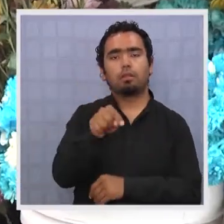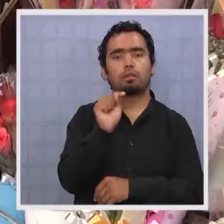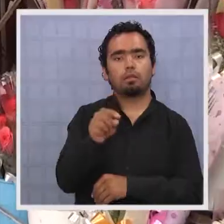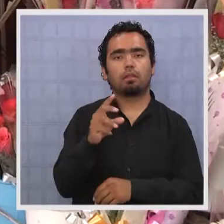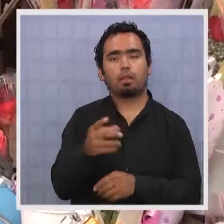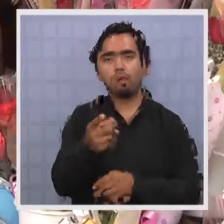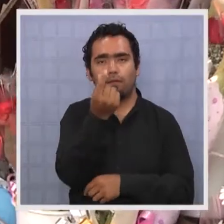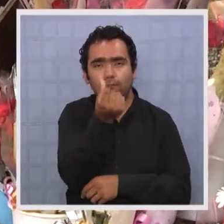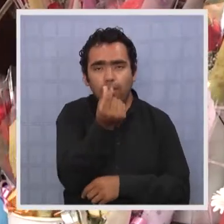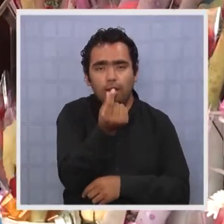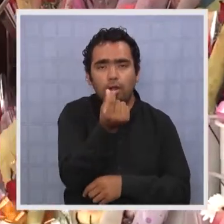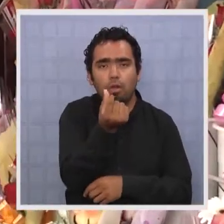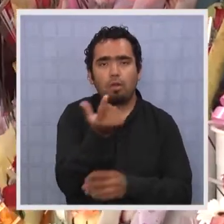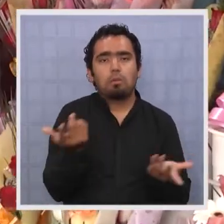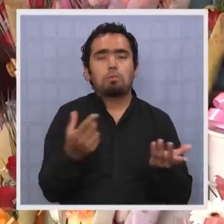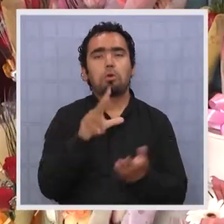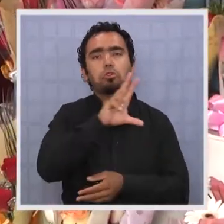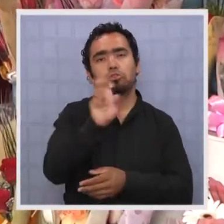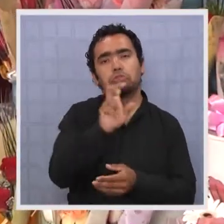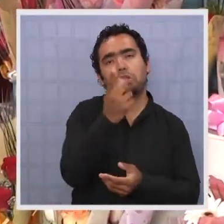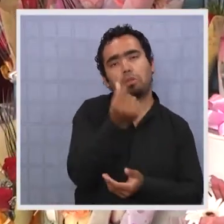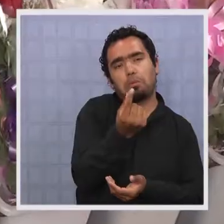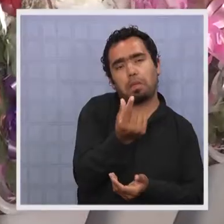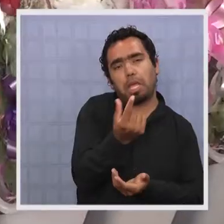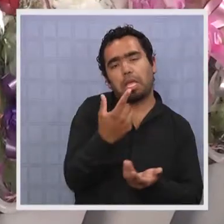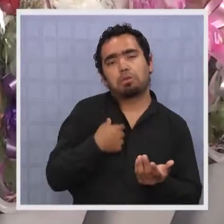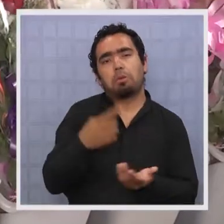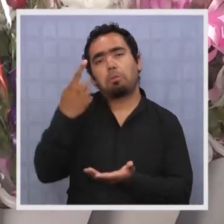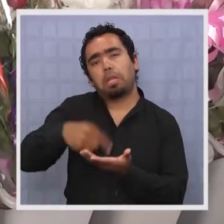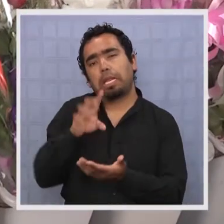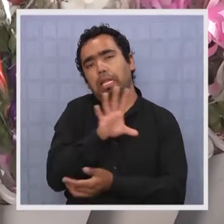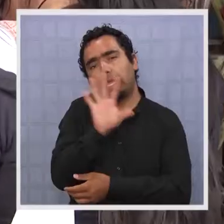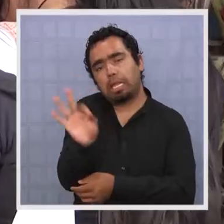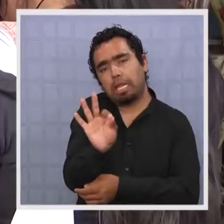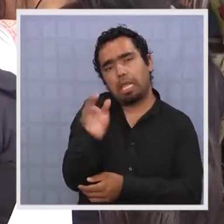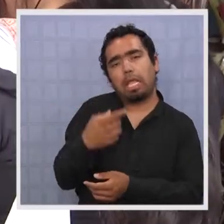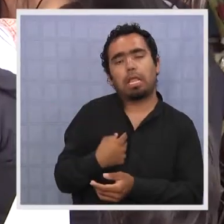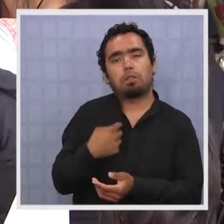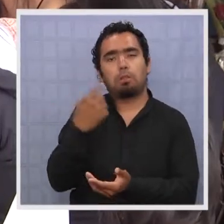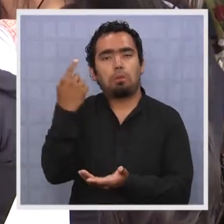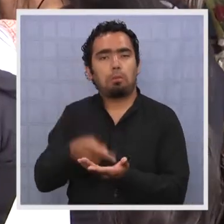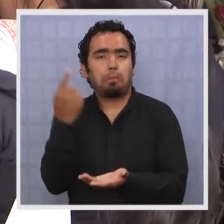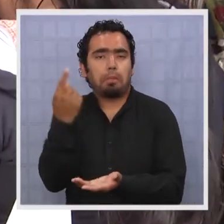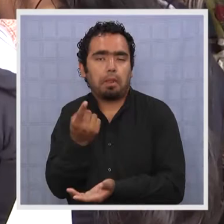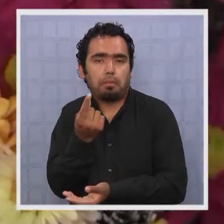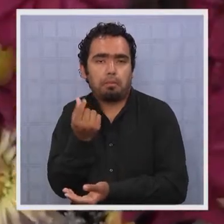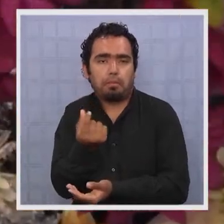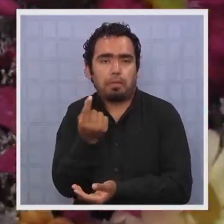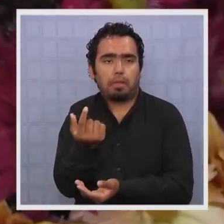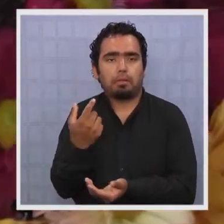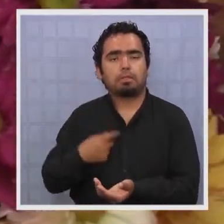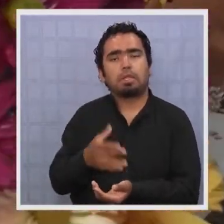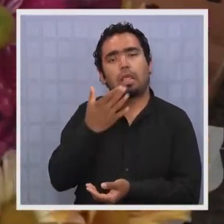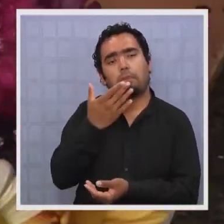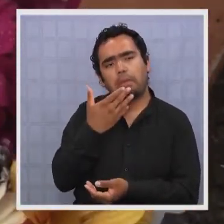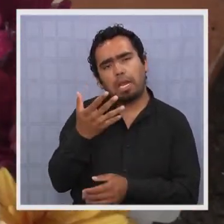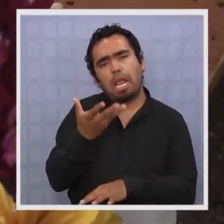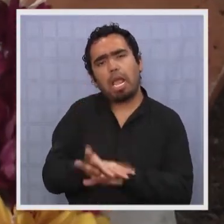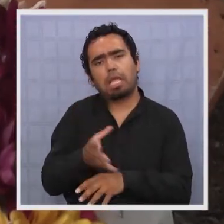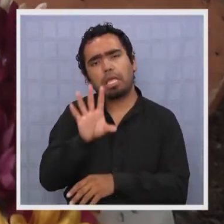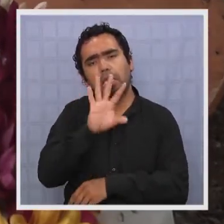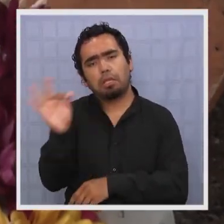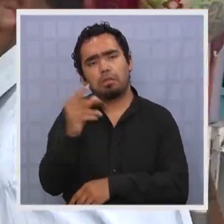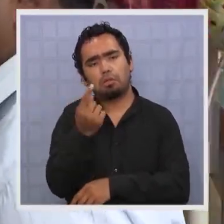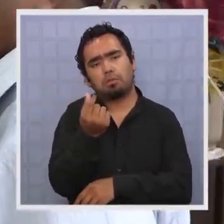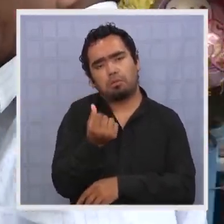valores de las flores van desde rosas a 800 pesos, lilium a 1.500, gladiolos a 1.000 pesos, y astromelias a 500 pesos